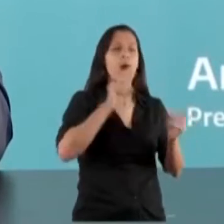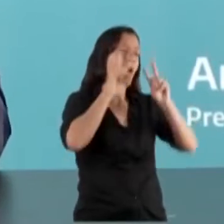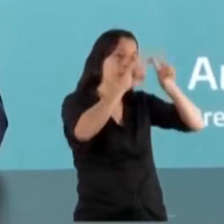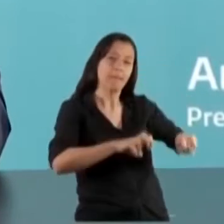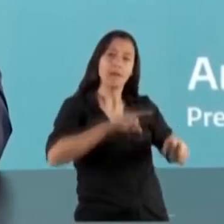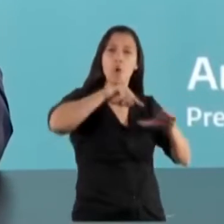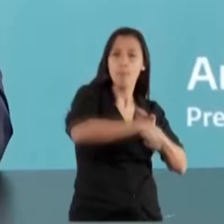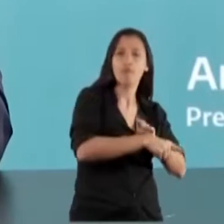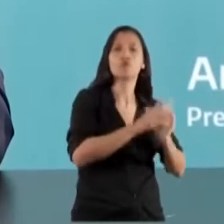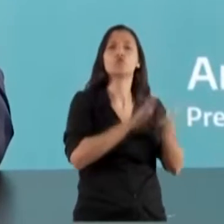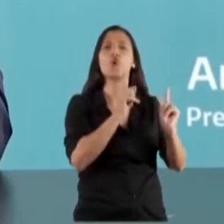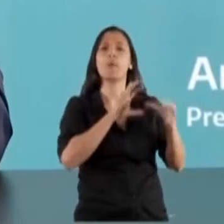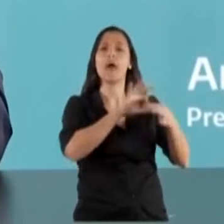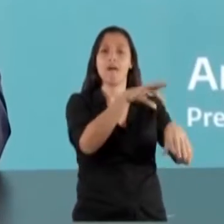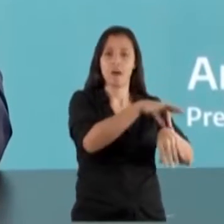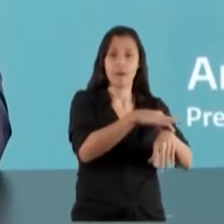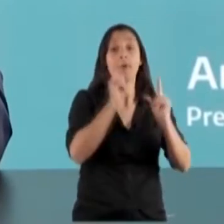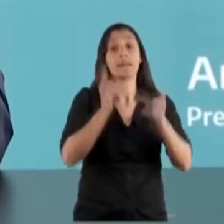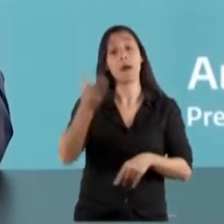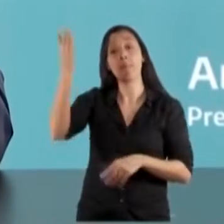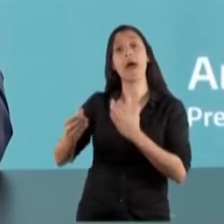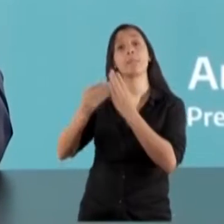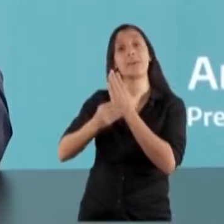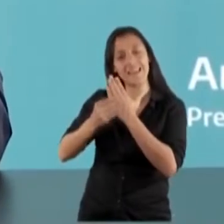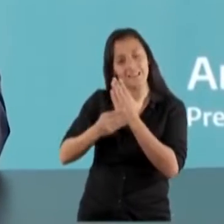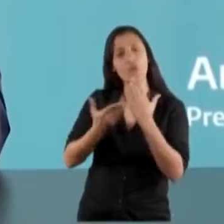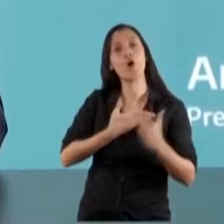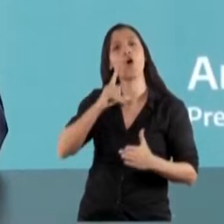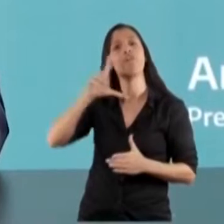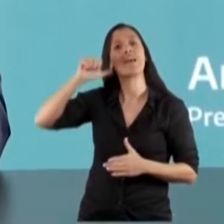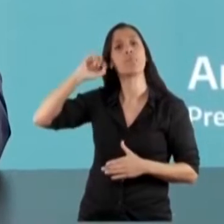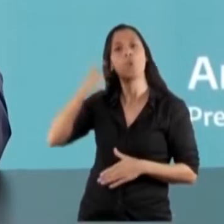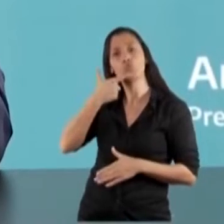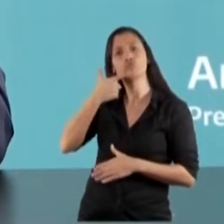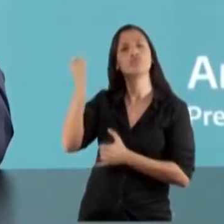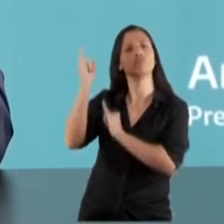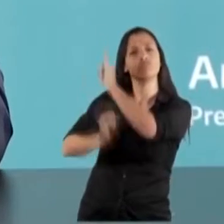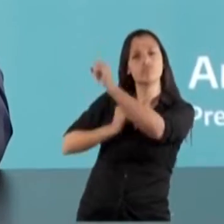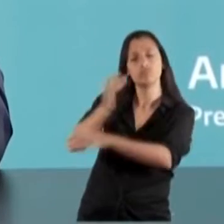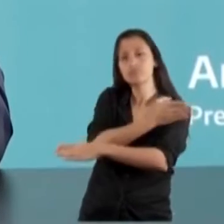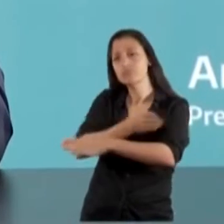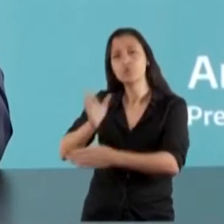que ver con la exposición que también nos hizo el Ministro Daniel Filmus, vinculado a